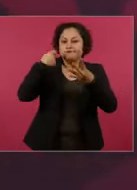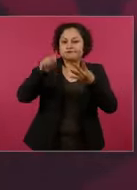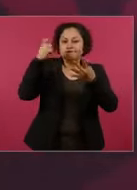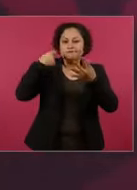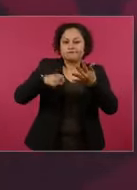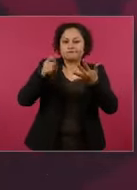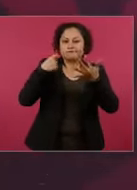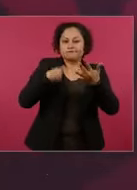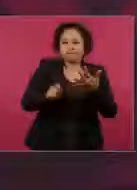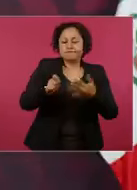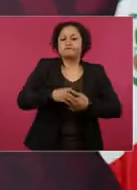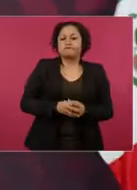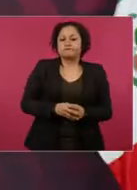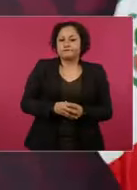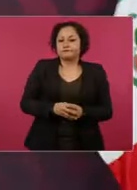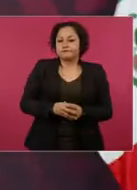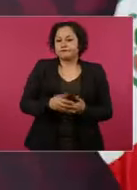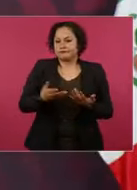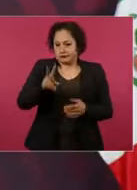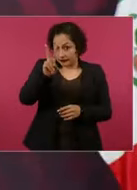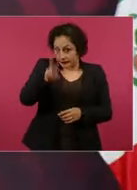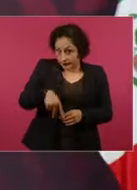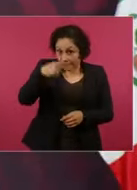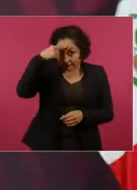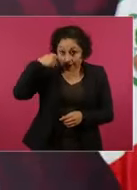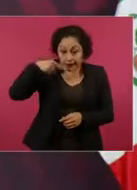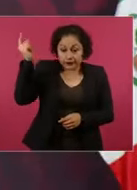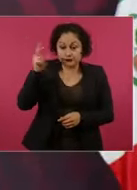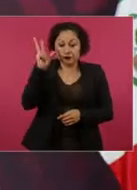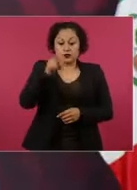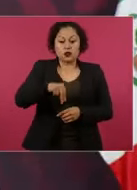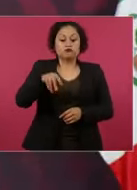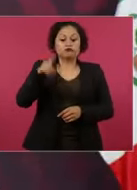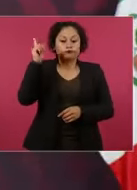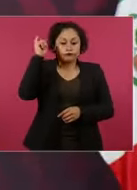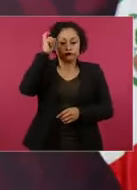Dinamarca, va a ser mejor que Dinamarca,